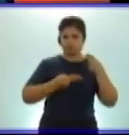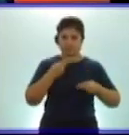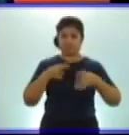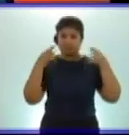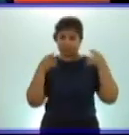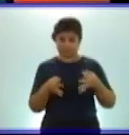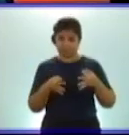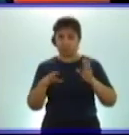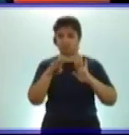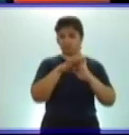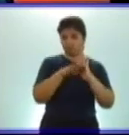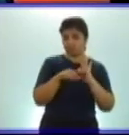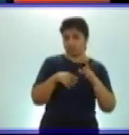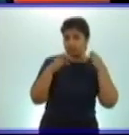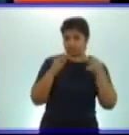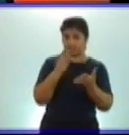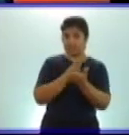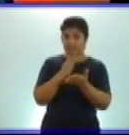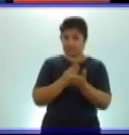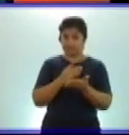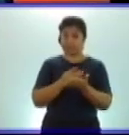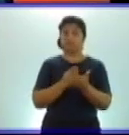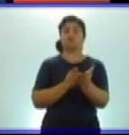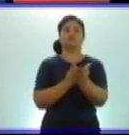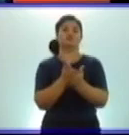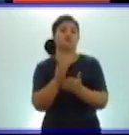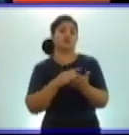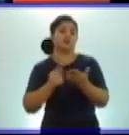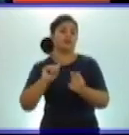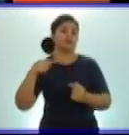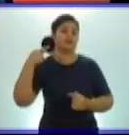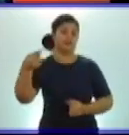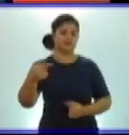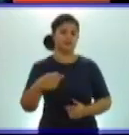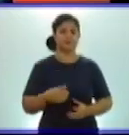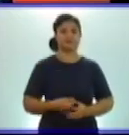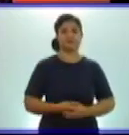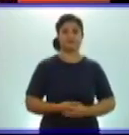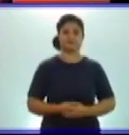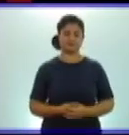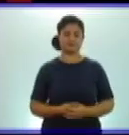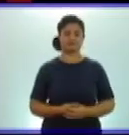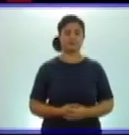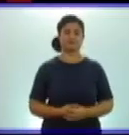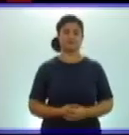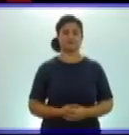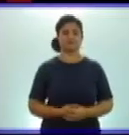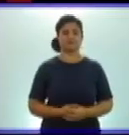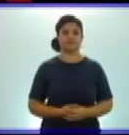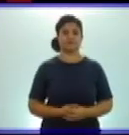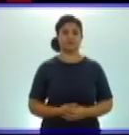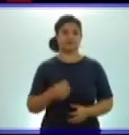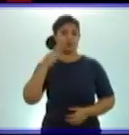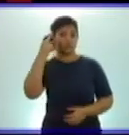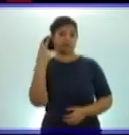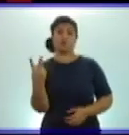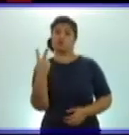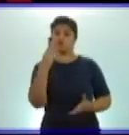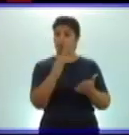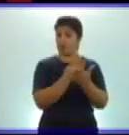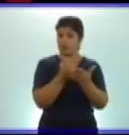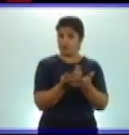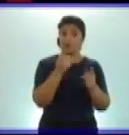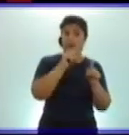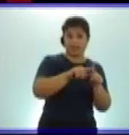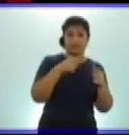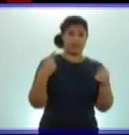que iniciamos hoy y que continúan las próximas semanas. Es el libro de texto y el cuaderno, el material o los materiales básicos que además tienen acceso a